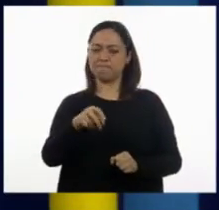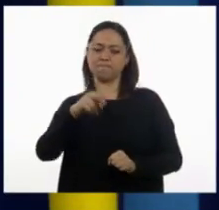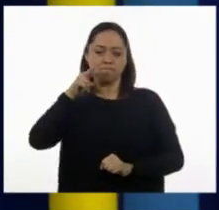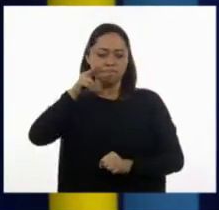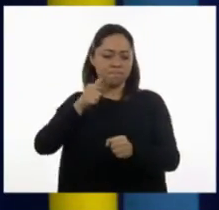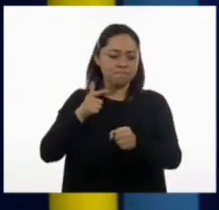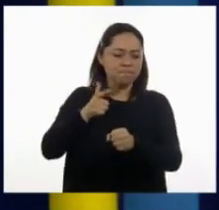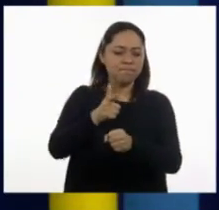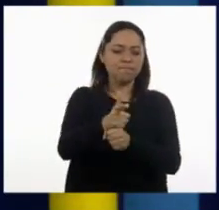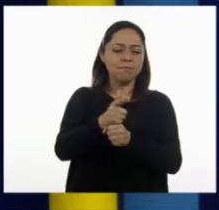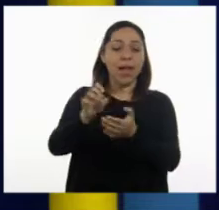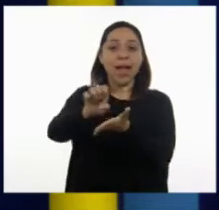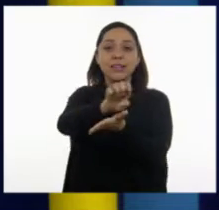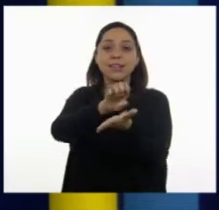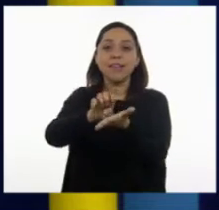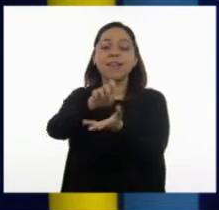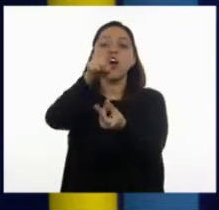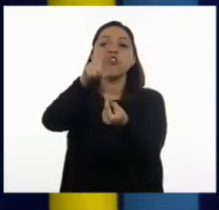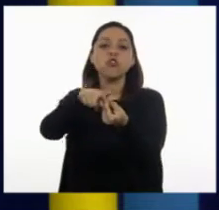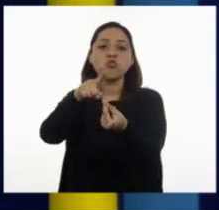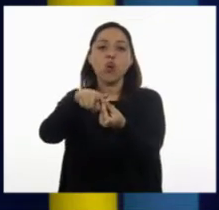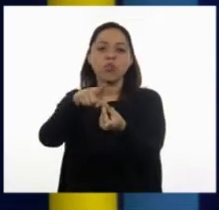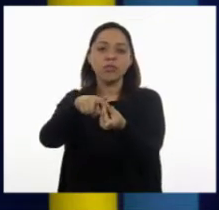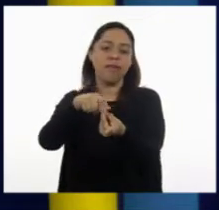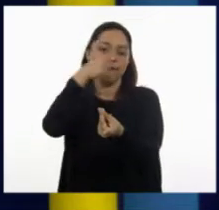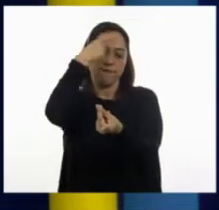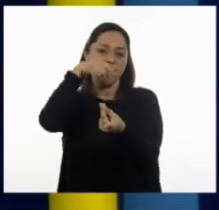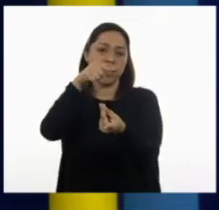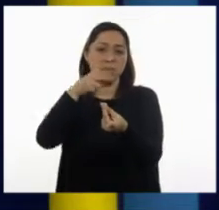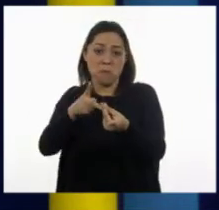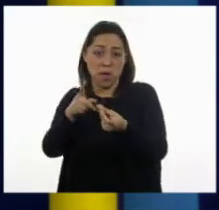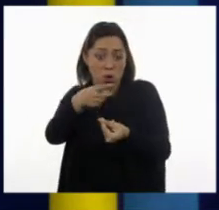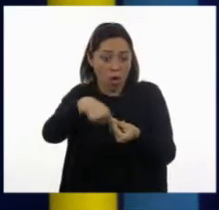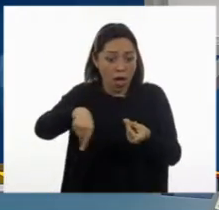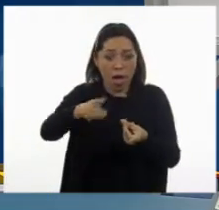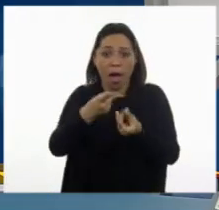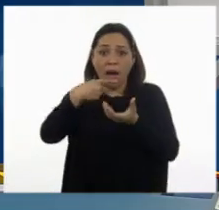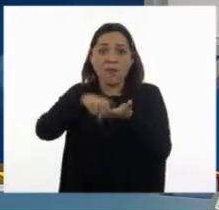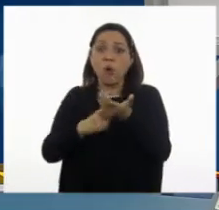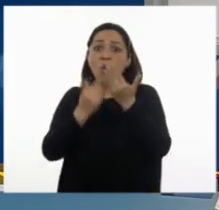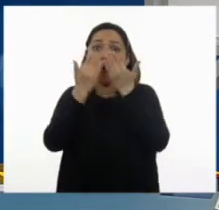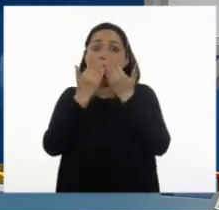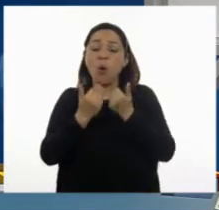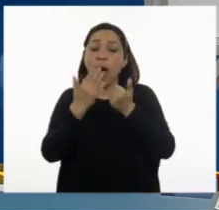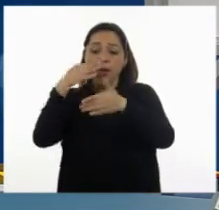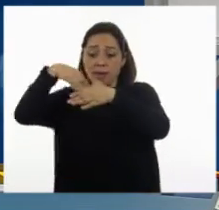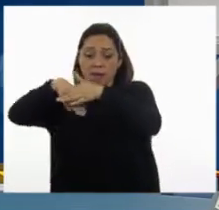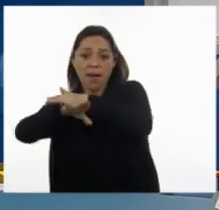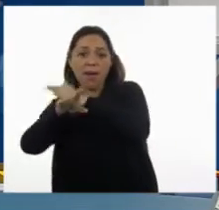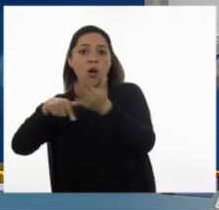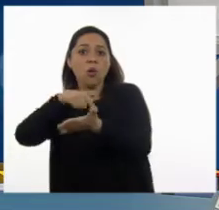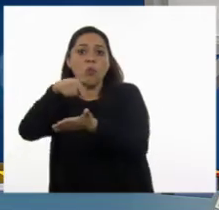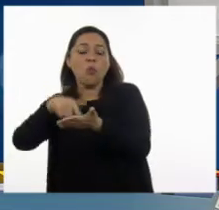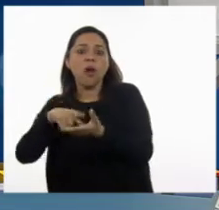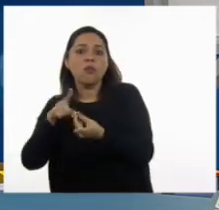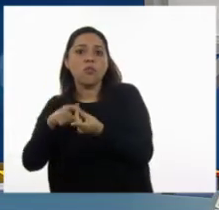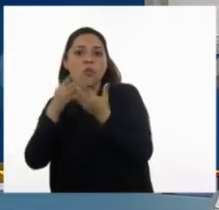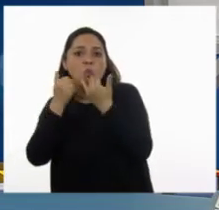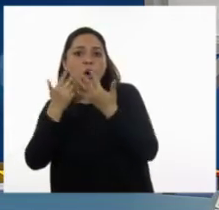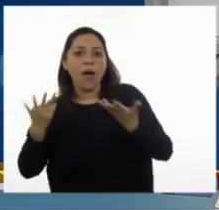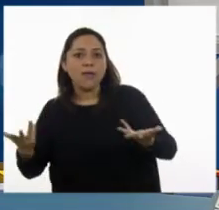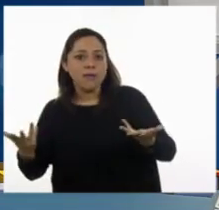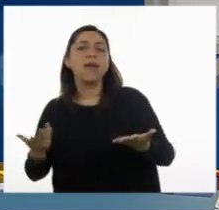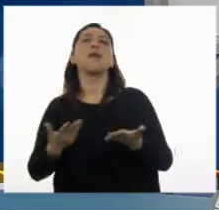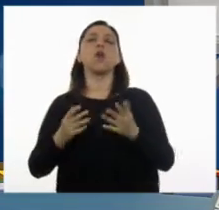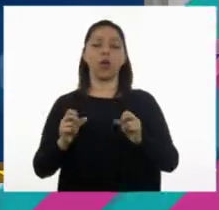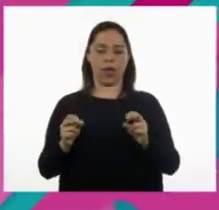y en ninguno de estos dices dónde está la entrada del teatro. Pues sí, ahora veamos estas fotografías del